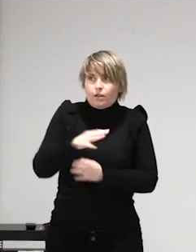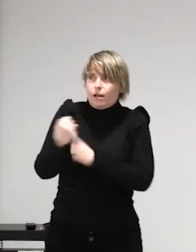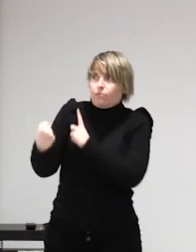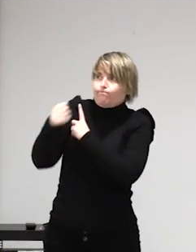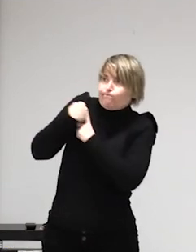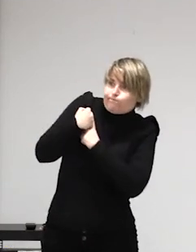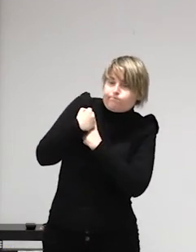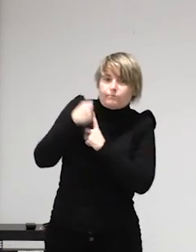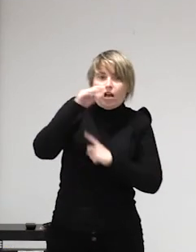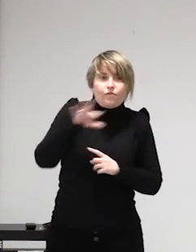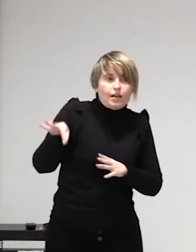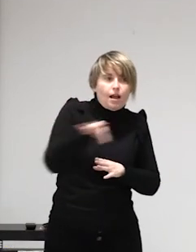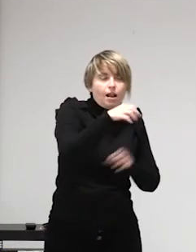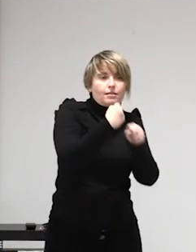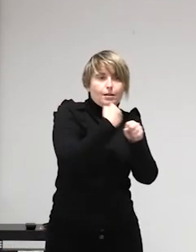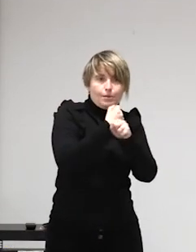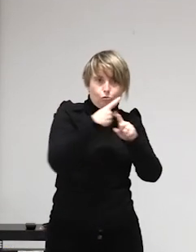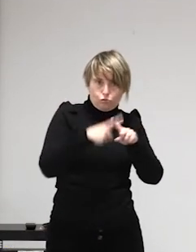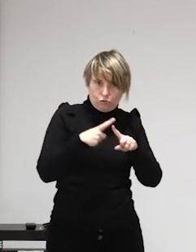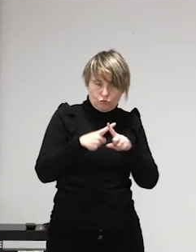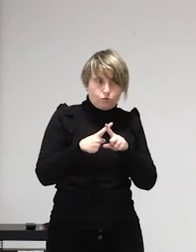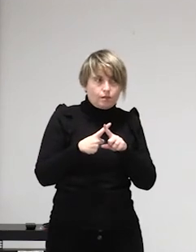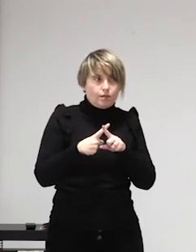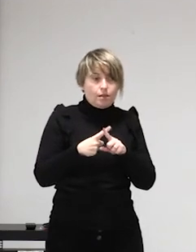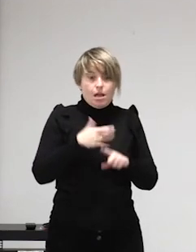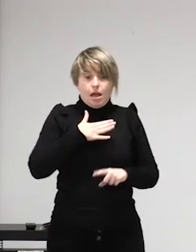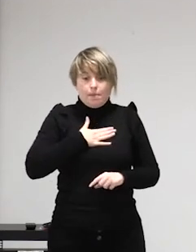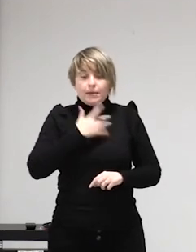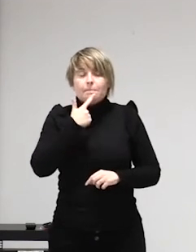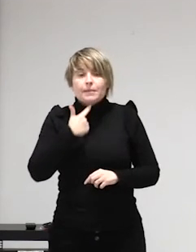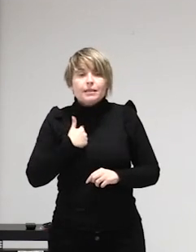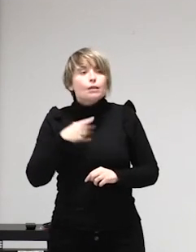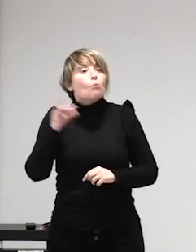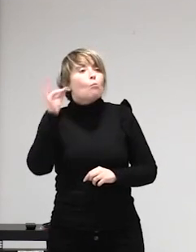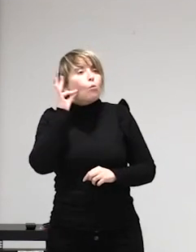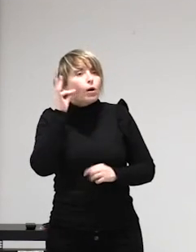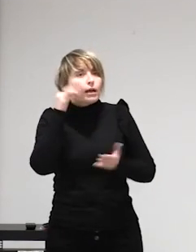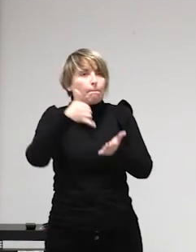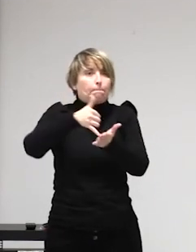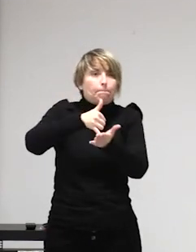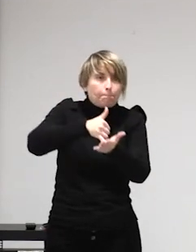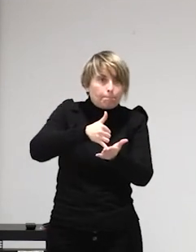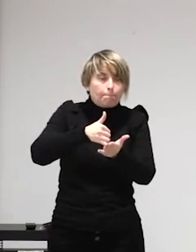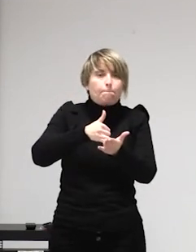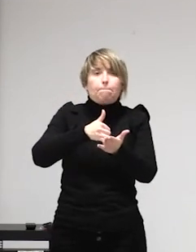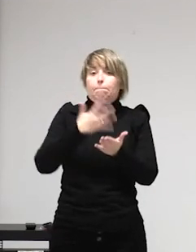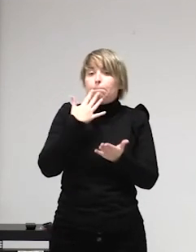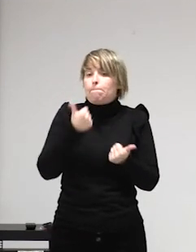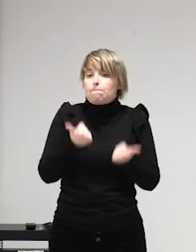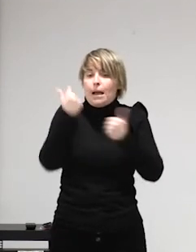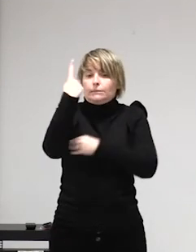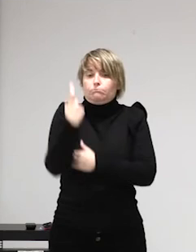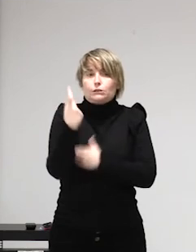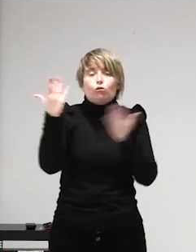en lo que todas las mujeres podríamos caer por estar en una situación de vulnerabilidad ¿no será una mejor opción legislar para obtener